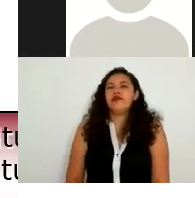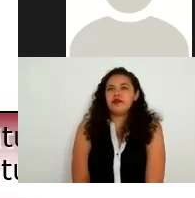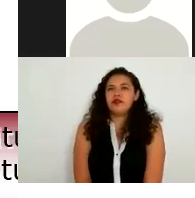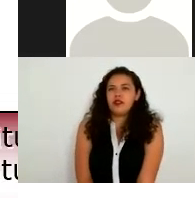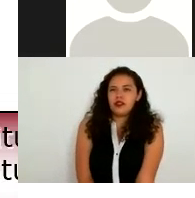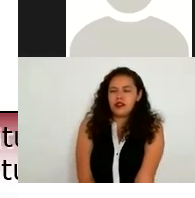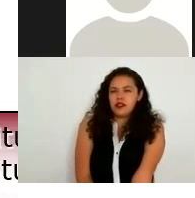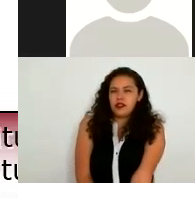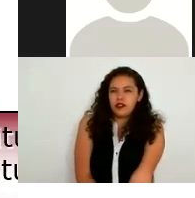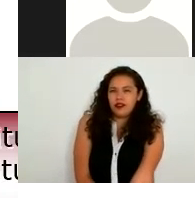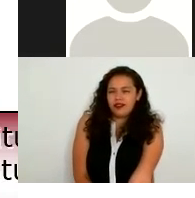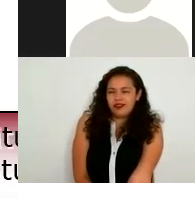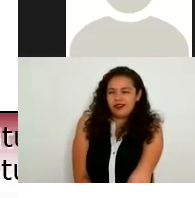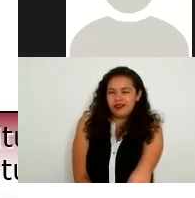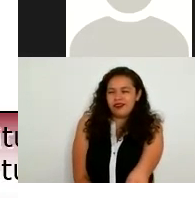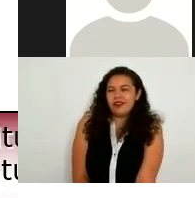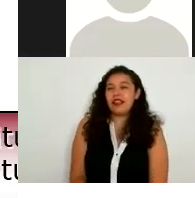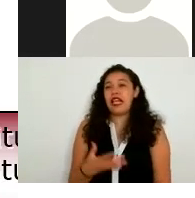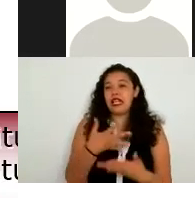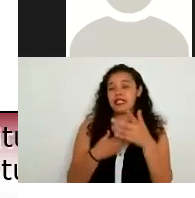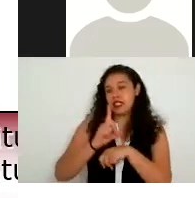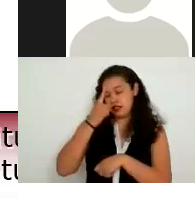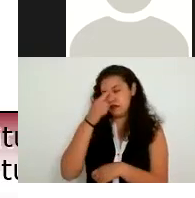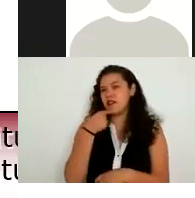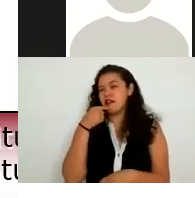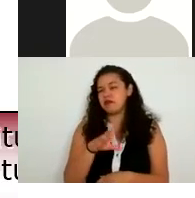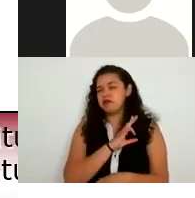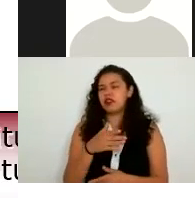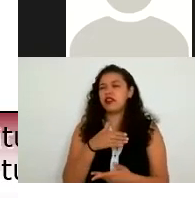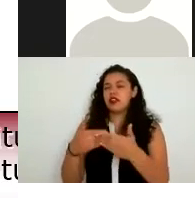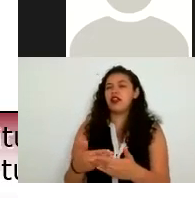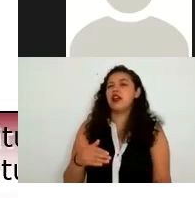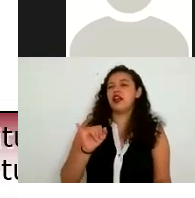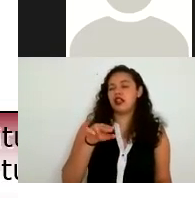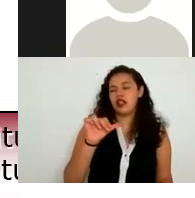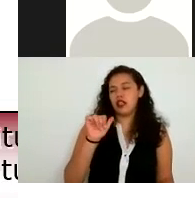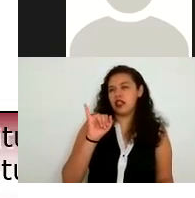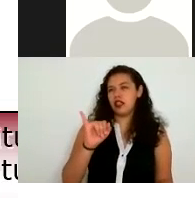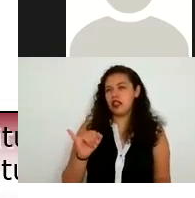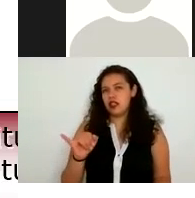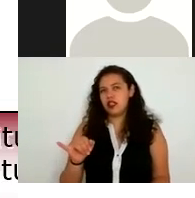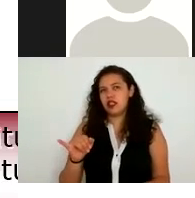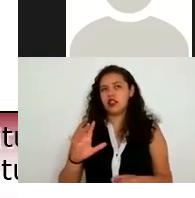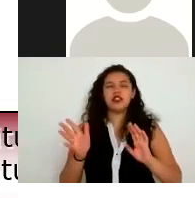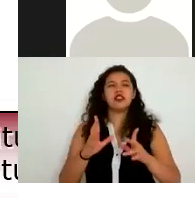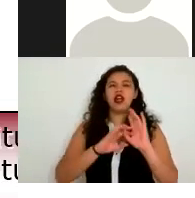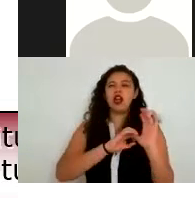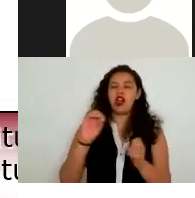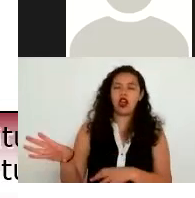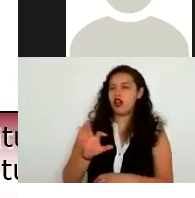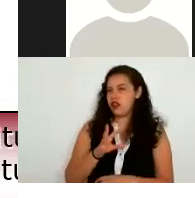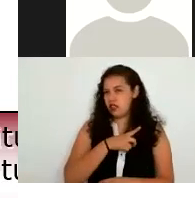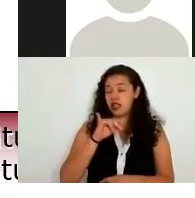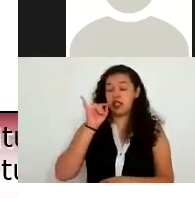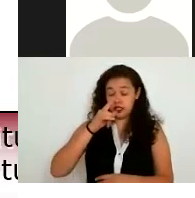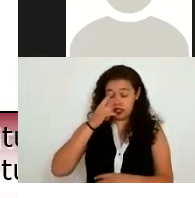no lo hacen en ese tiempo el INAI tendría que desechar ese ese recurso pero si lo interponan en